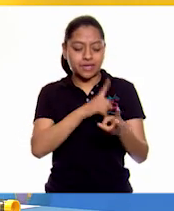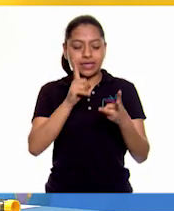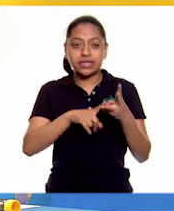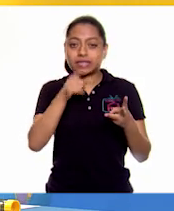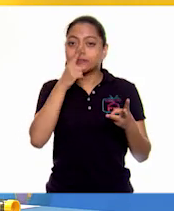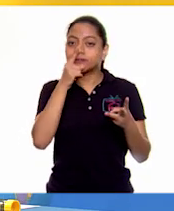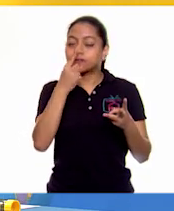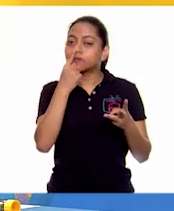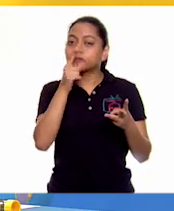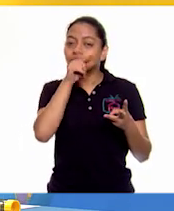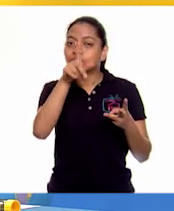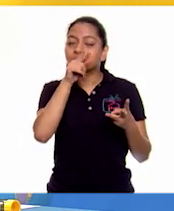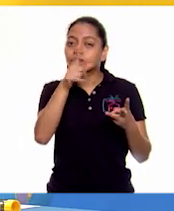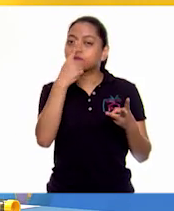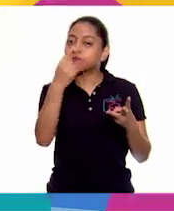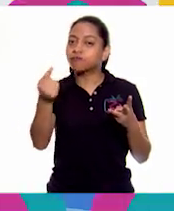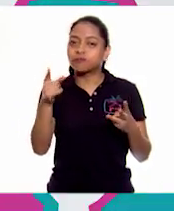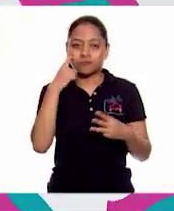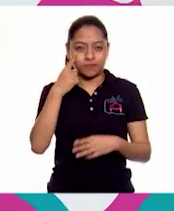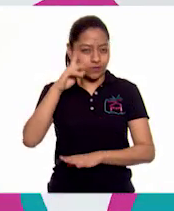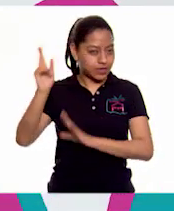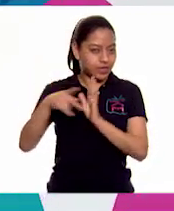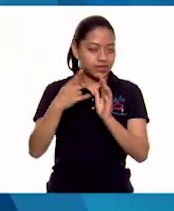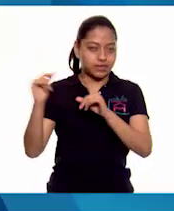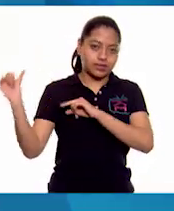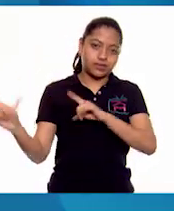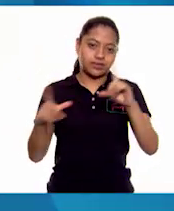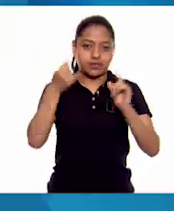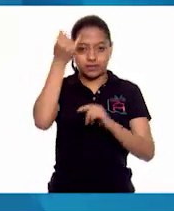Necesitamos ver nuevamente la imagen. Vamos a verla.